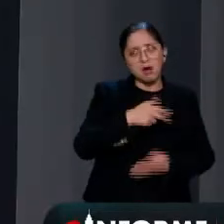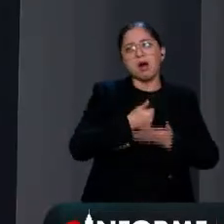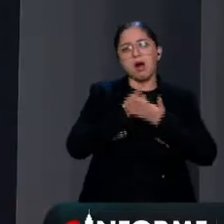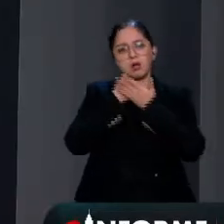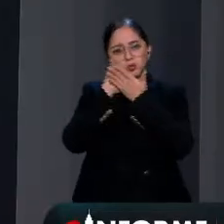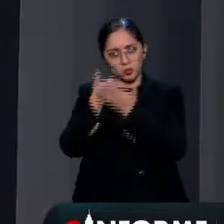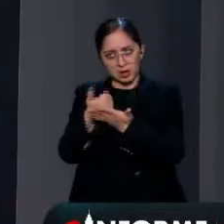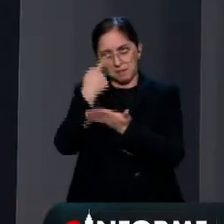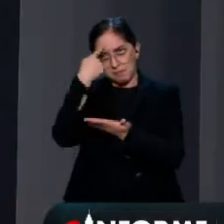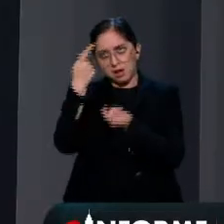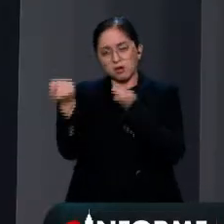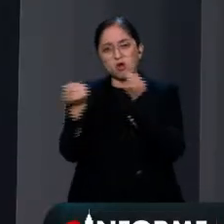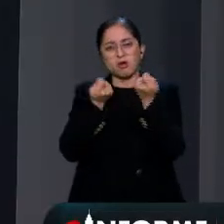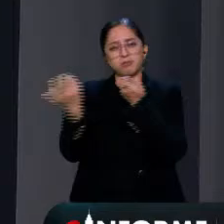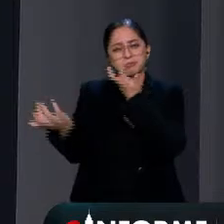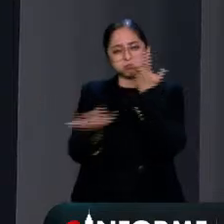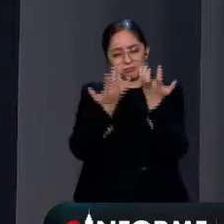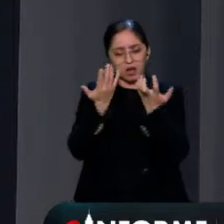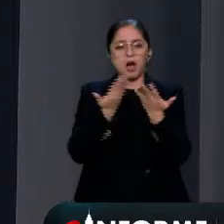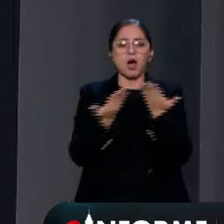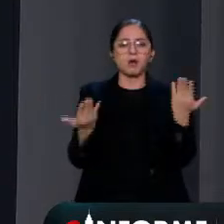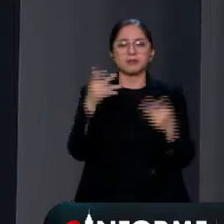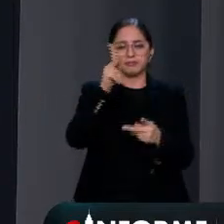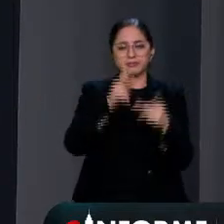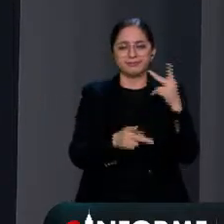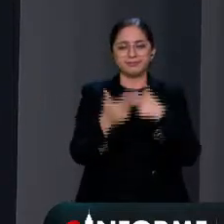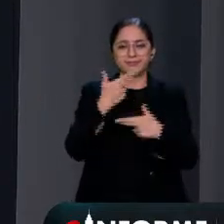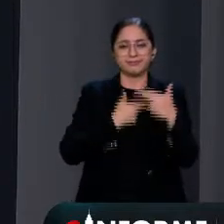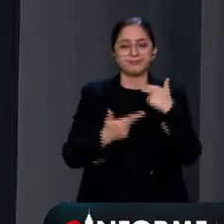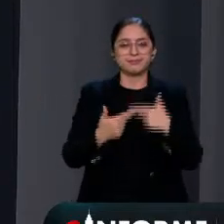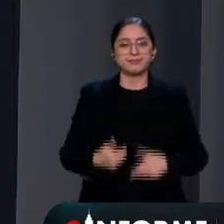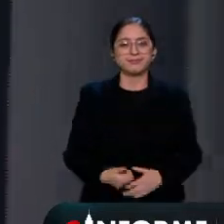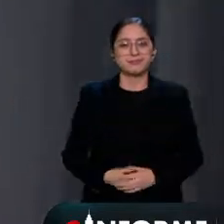Con esta información nos vamos a una pausa y regresamos.